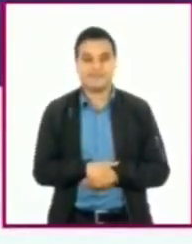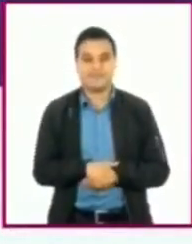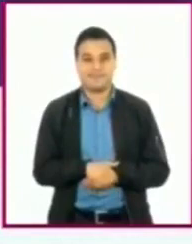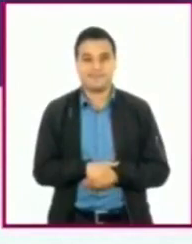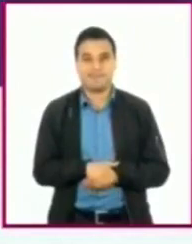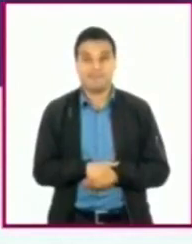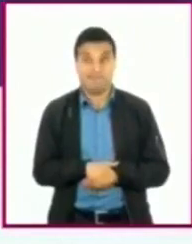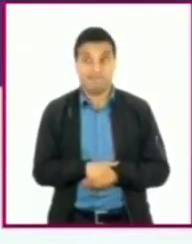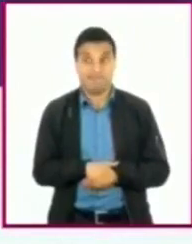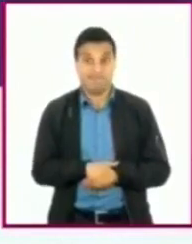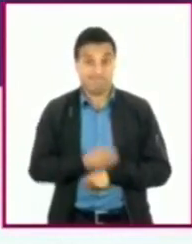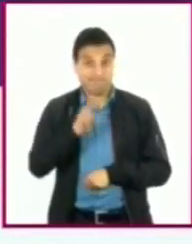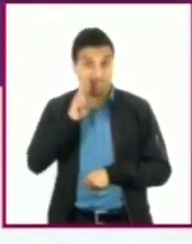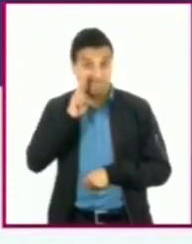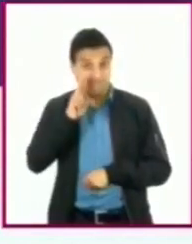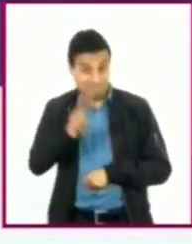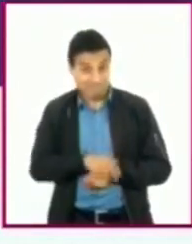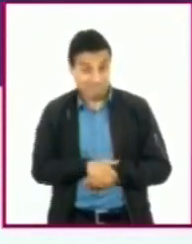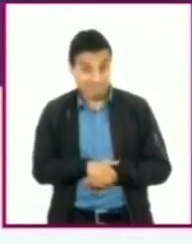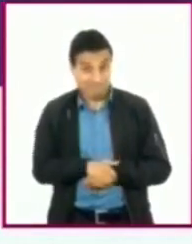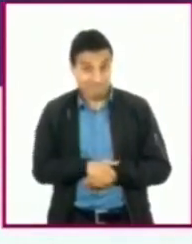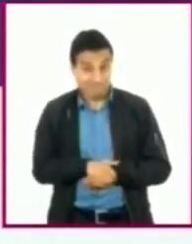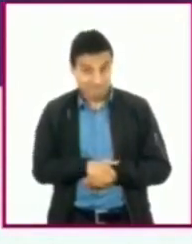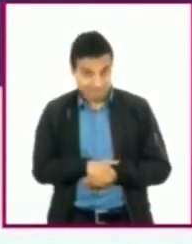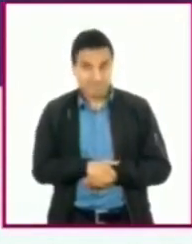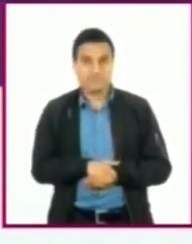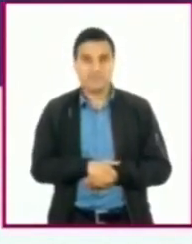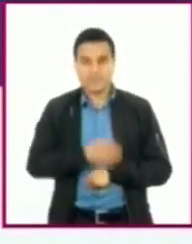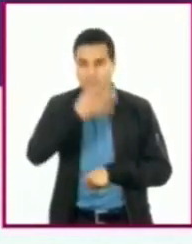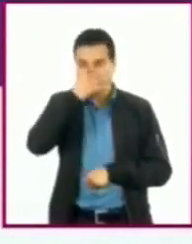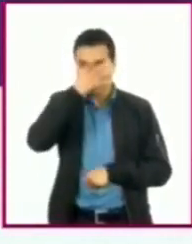¿Coincidiste con el tipo de germen que provoca la gripa?